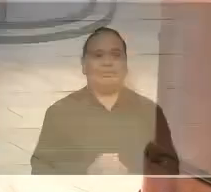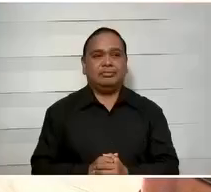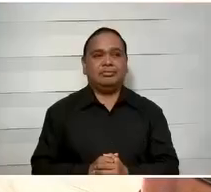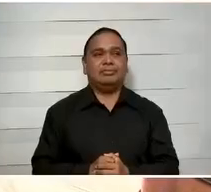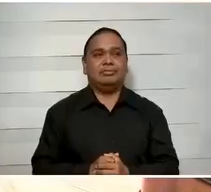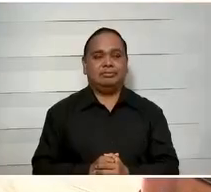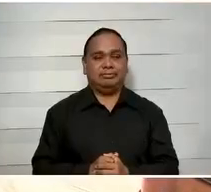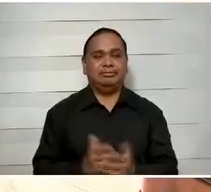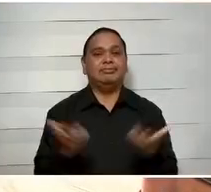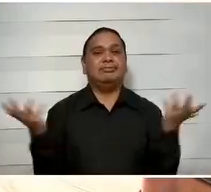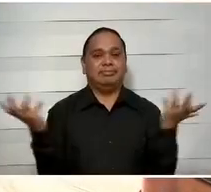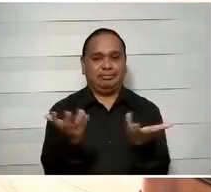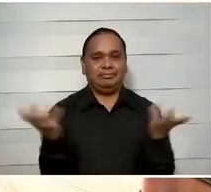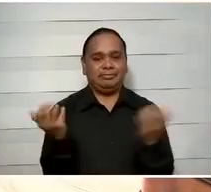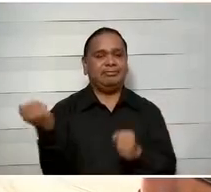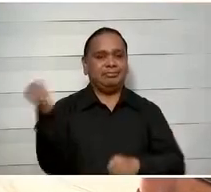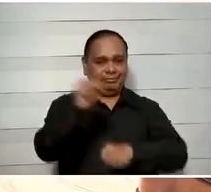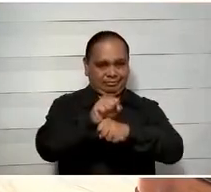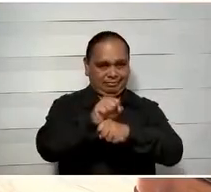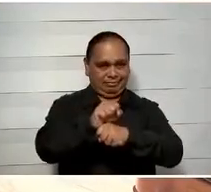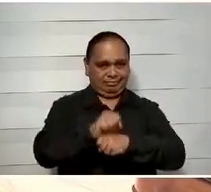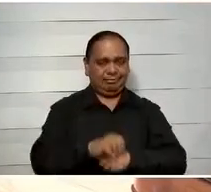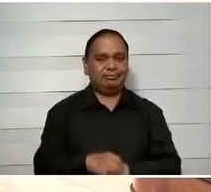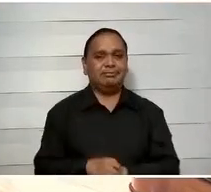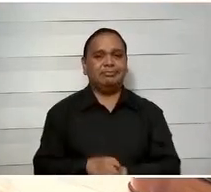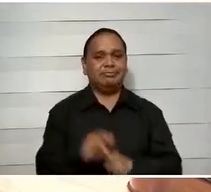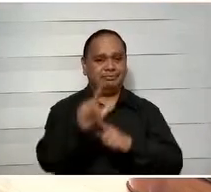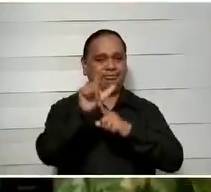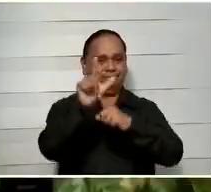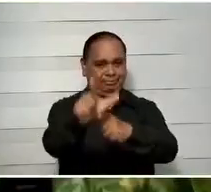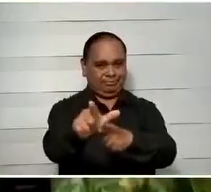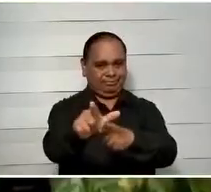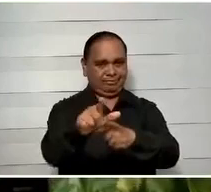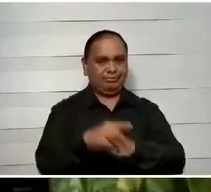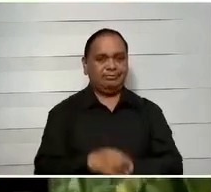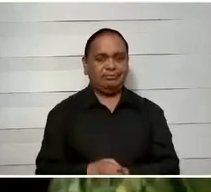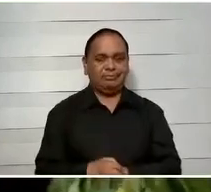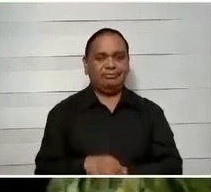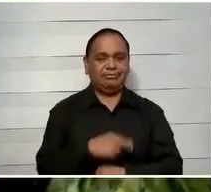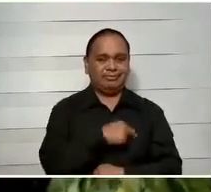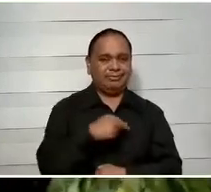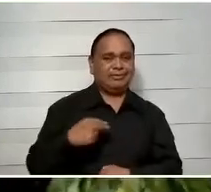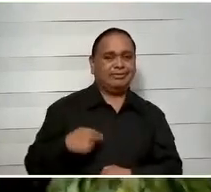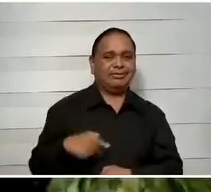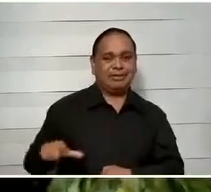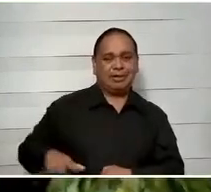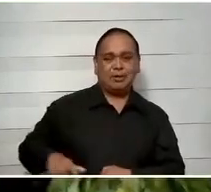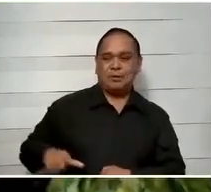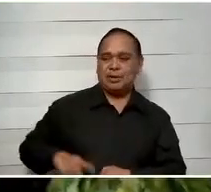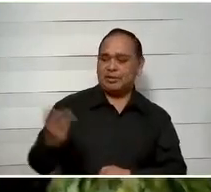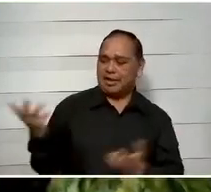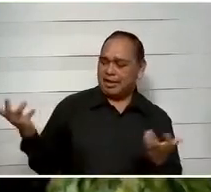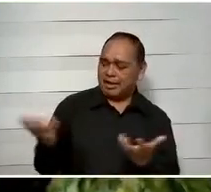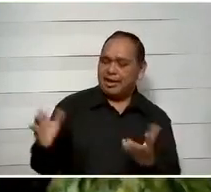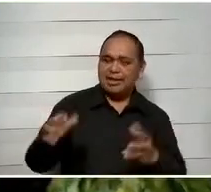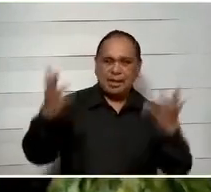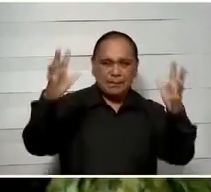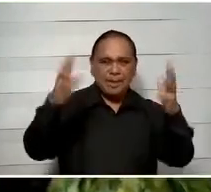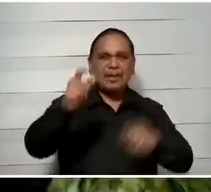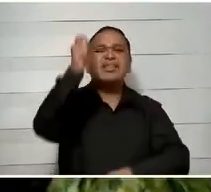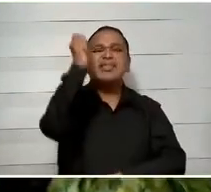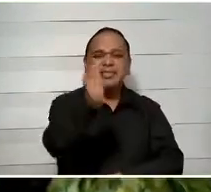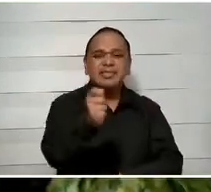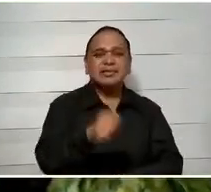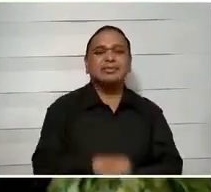Pues en las obras de la semana, gobernadora, seguimos, pues hay mucho, mucho que aplaudir al gobierno de todos en favor de los campechanos y uno de ellos